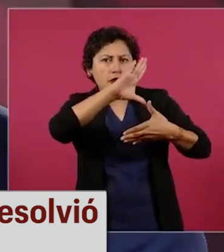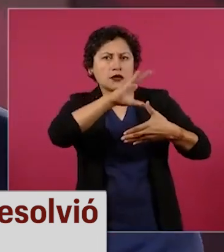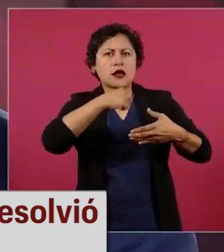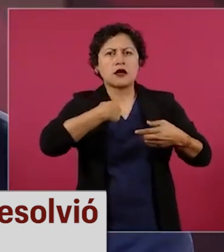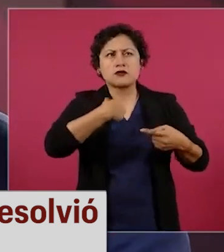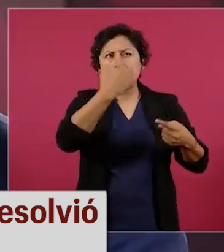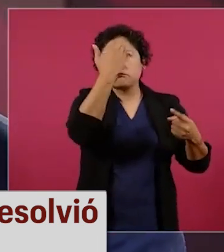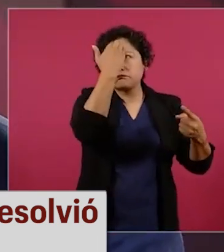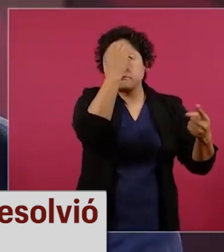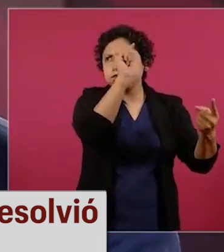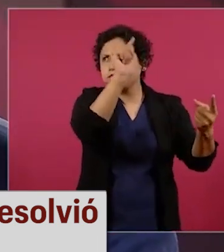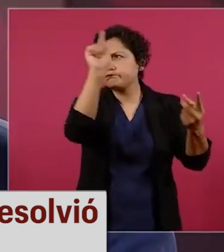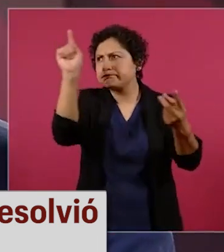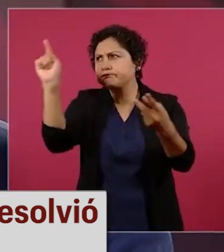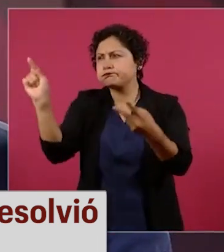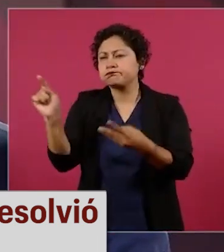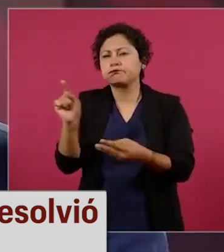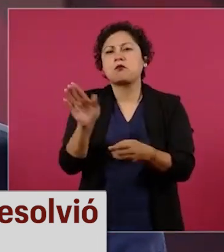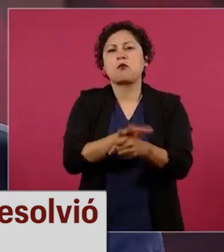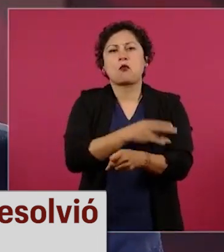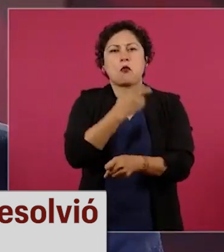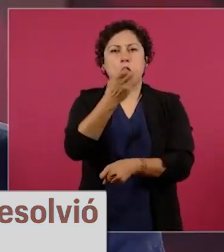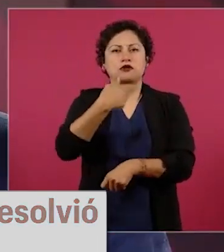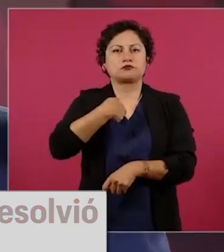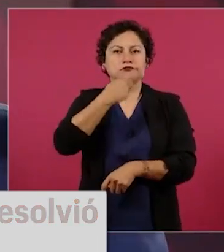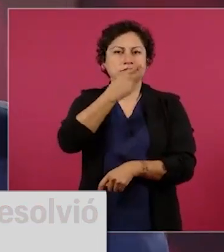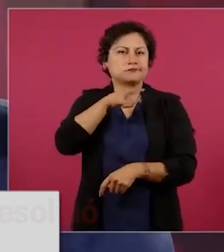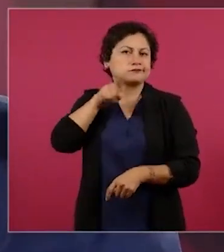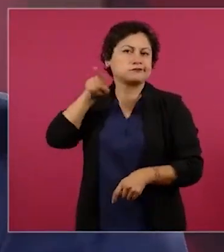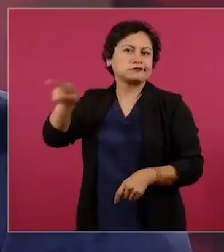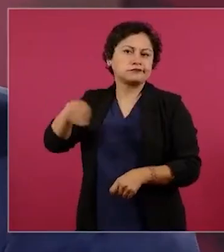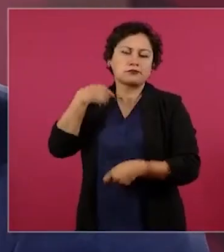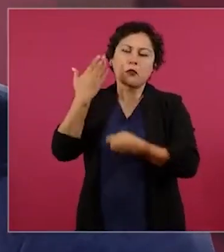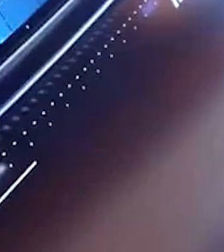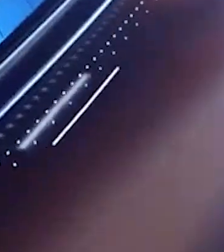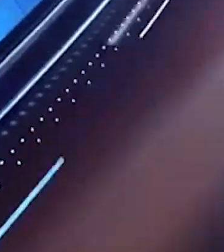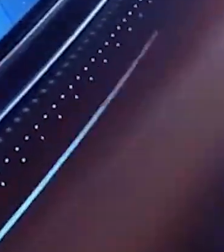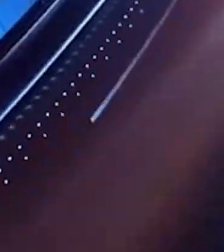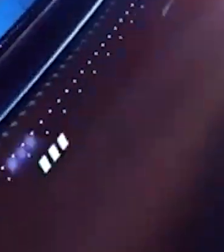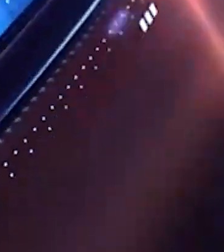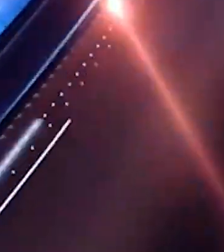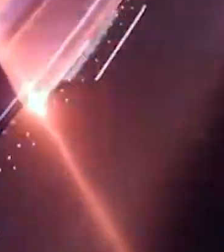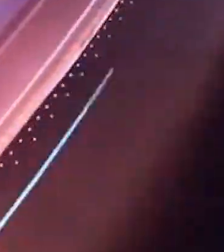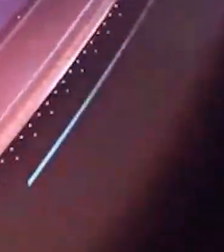porque cada vez arribaba más sargazo y ellos rentaban embarcaciones y no podían, comentó.